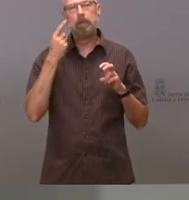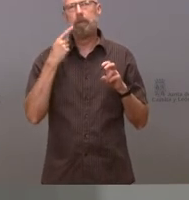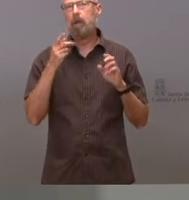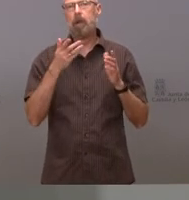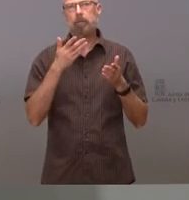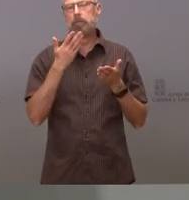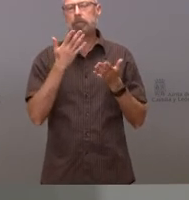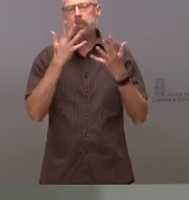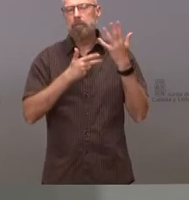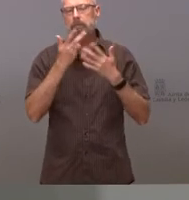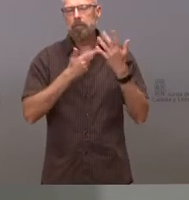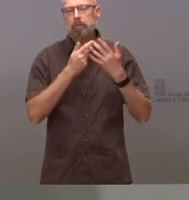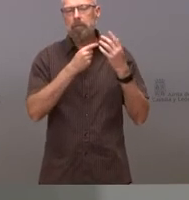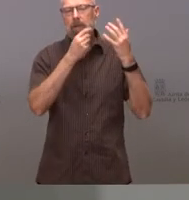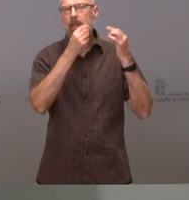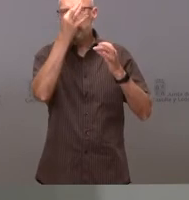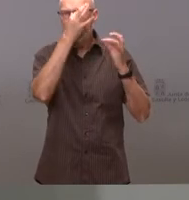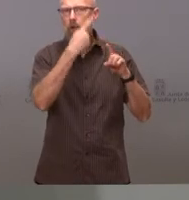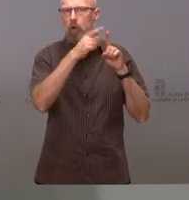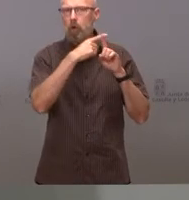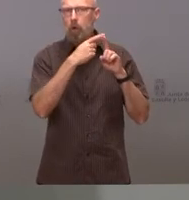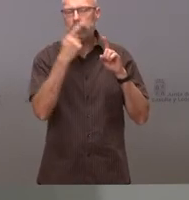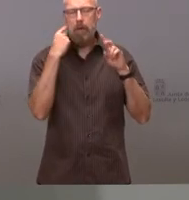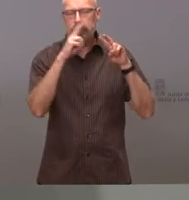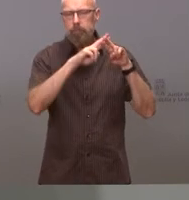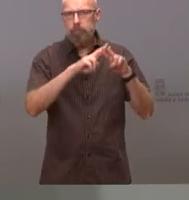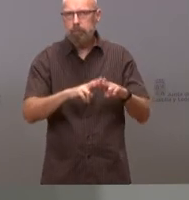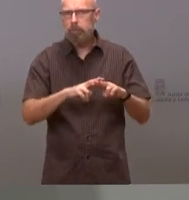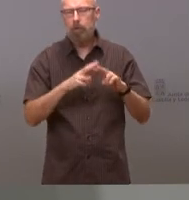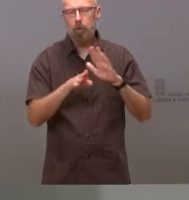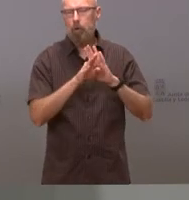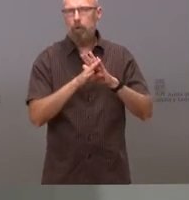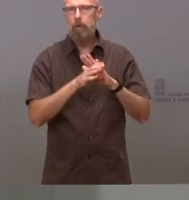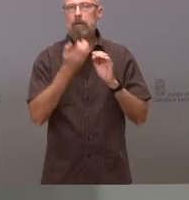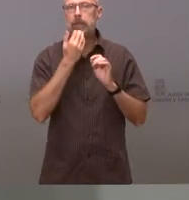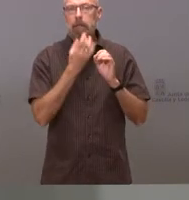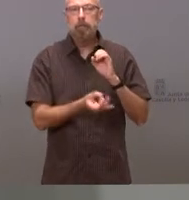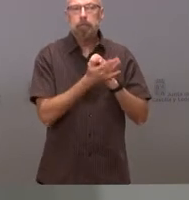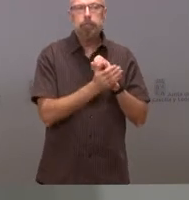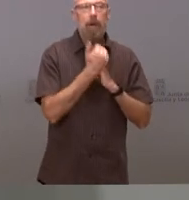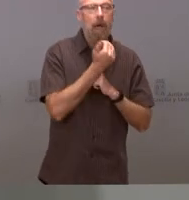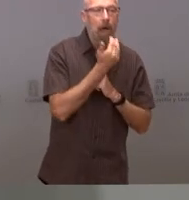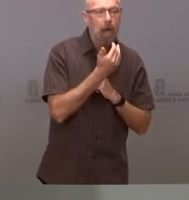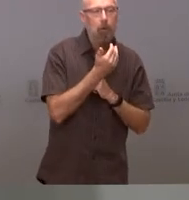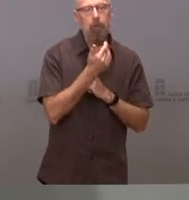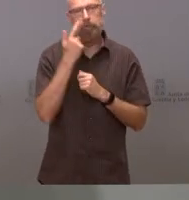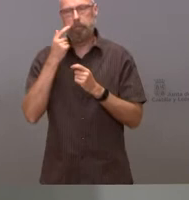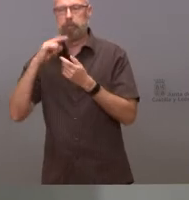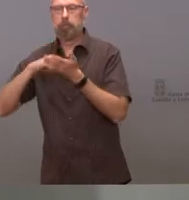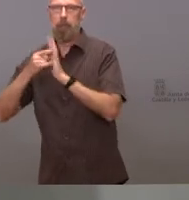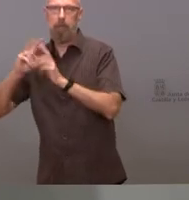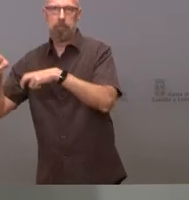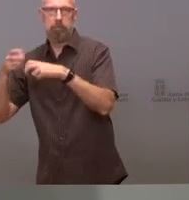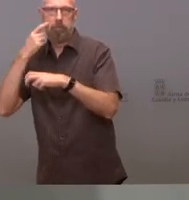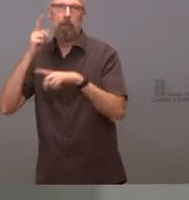veremos un poco si hay nuevas evidencias que nos hagan cambiar esta posición o si los números por lo que sea se tuercen pero lo que lo